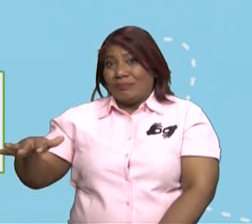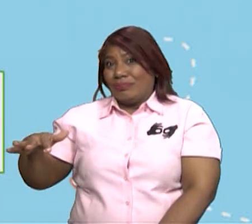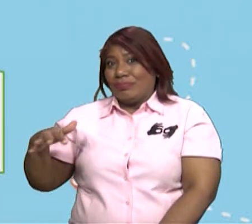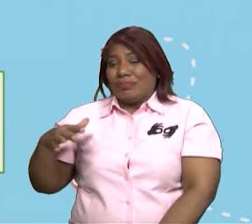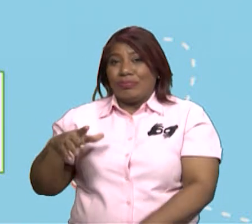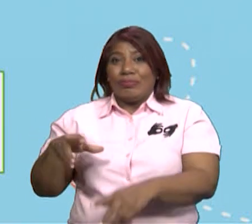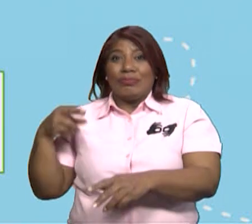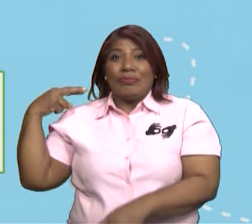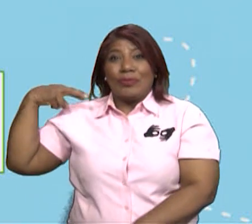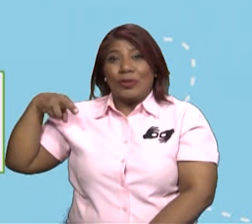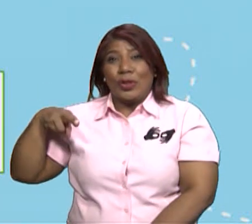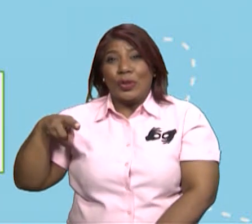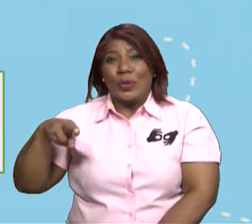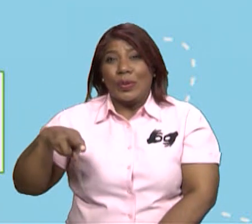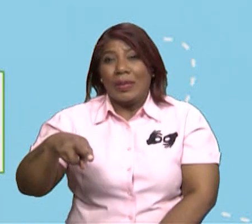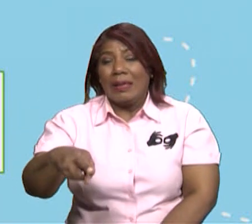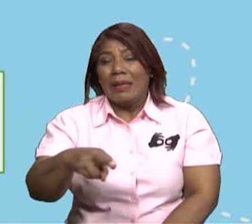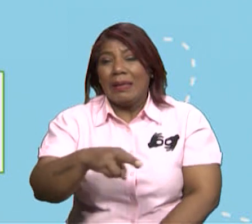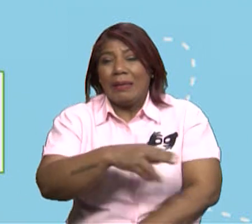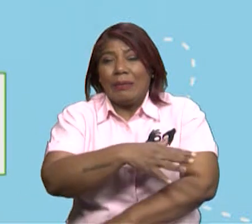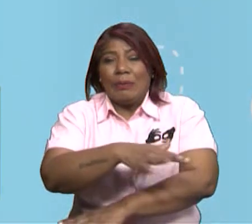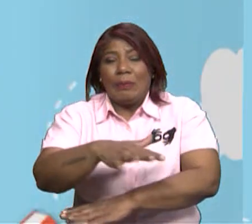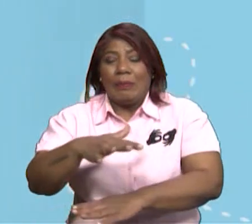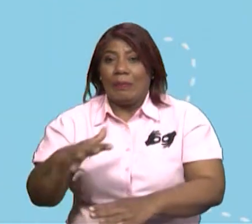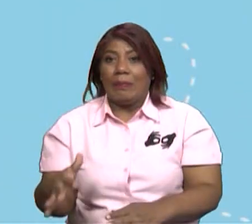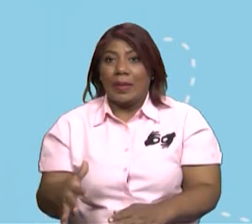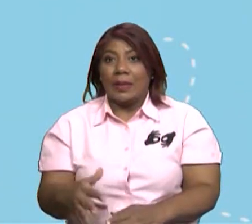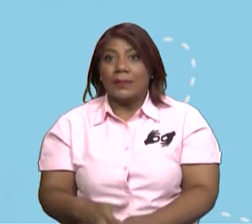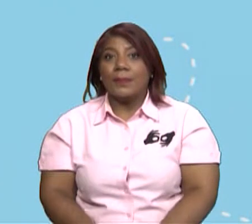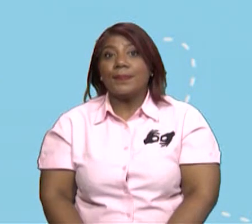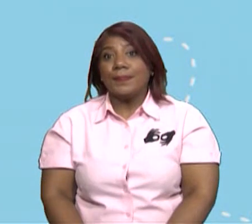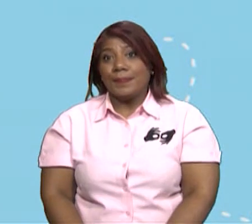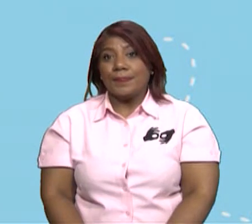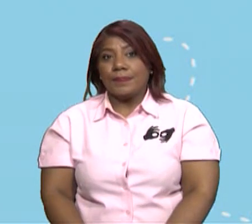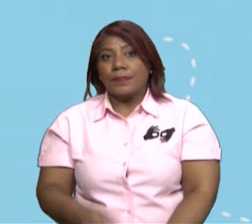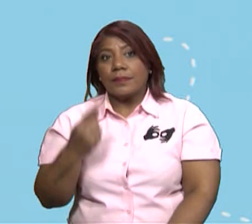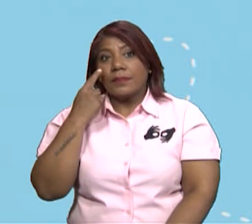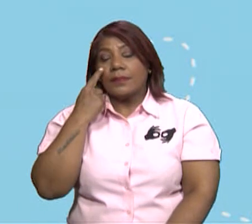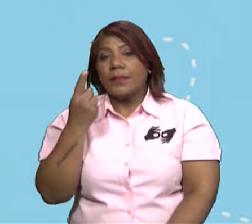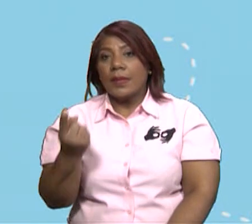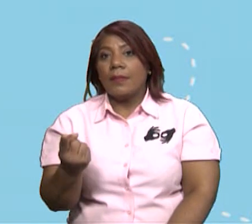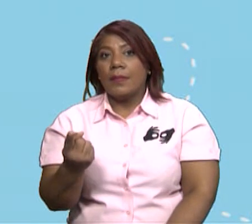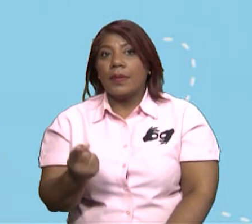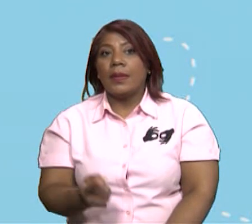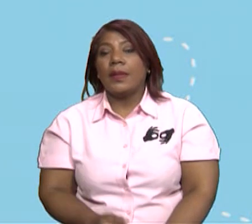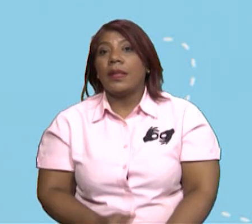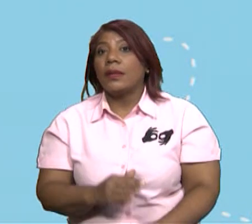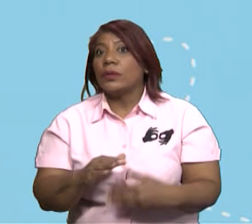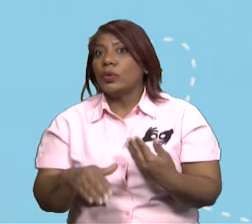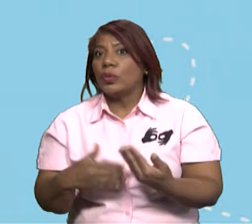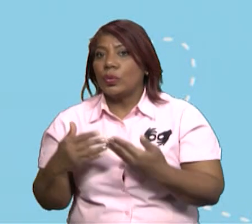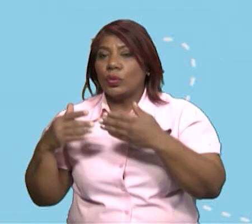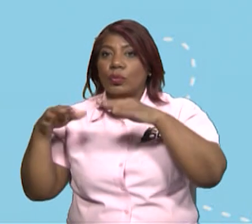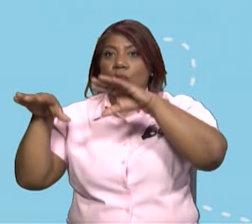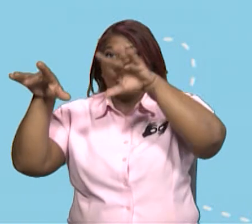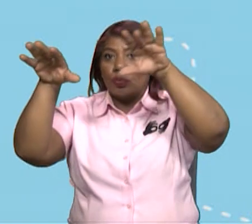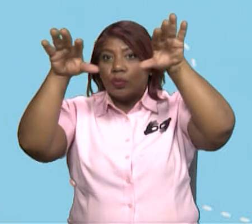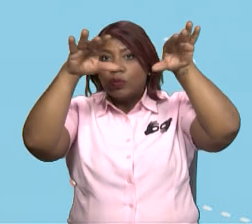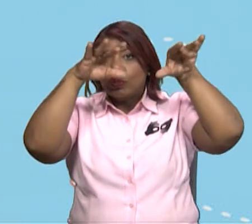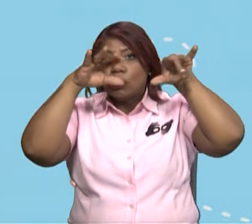¿Ok? ¿Qué más nosotros encontramos, queridos estudiantes? Todos los ecosistemas se